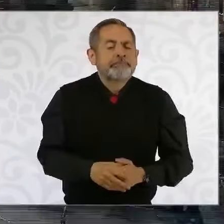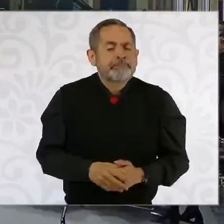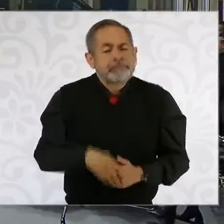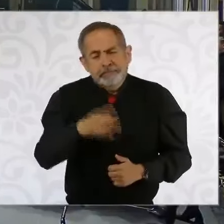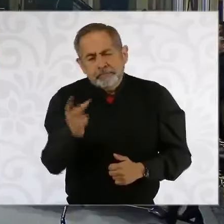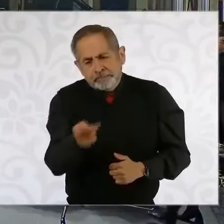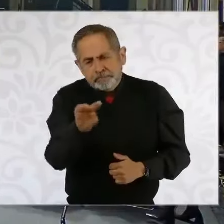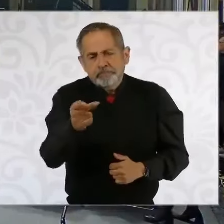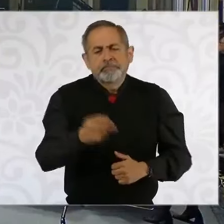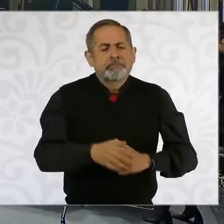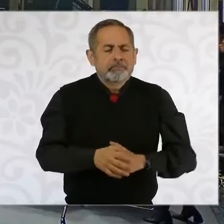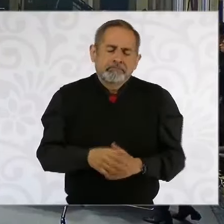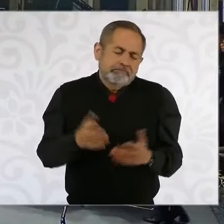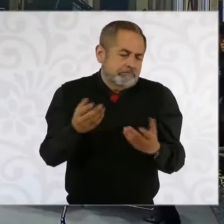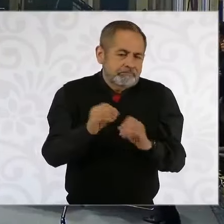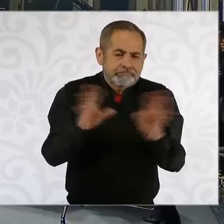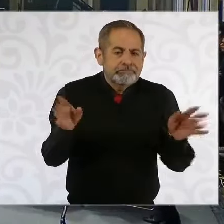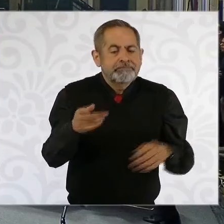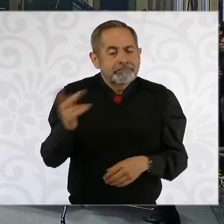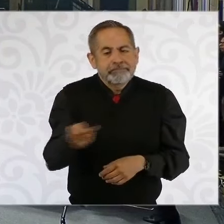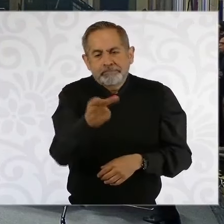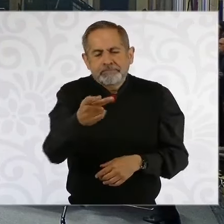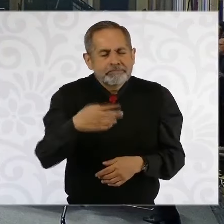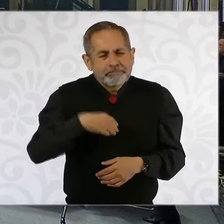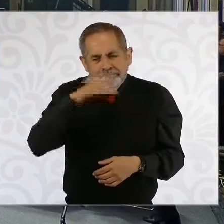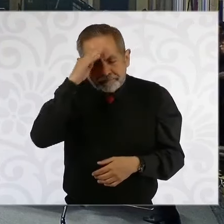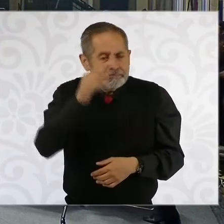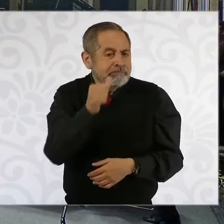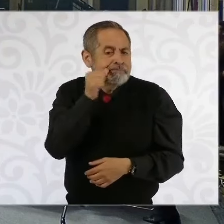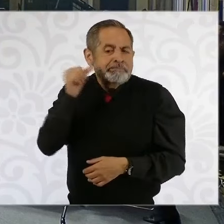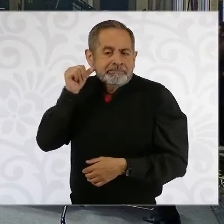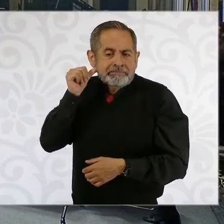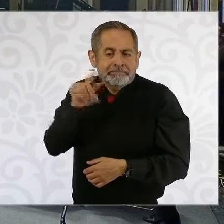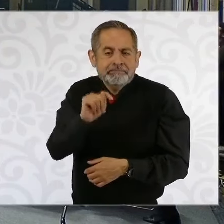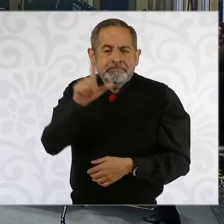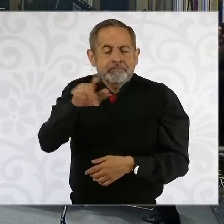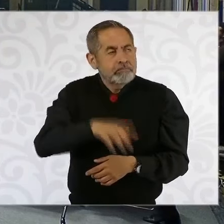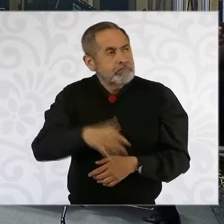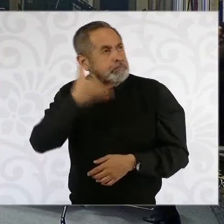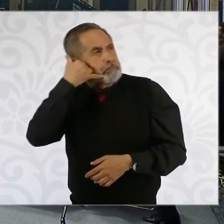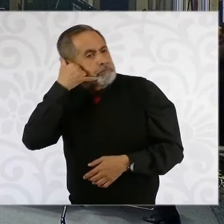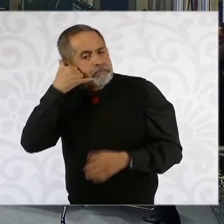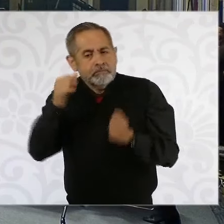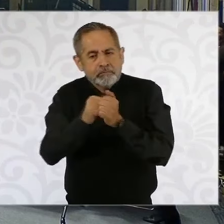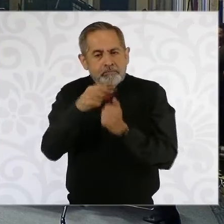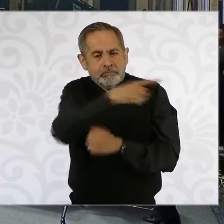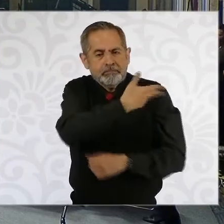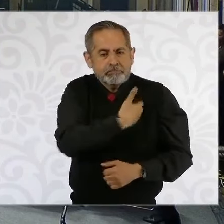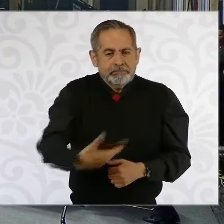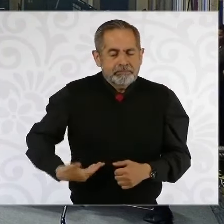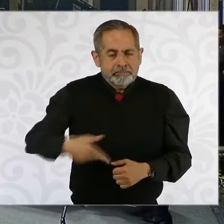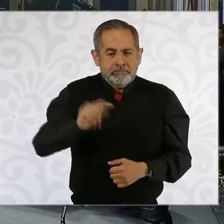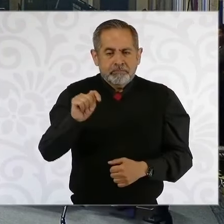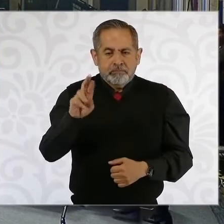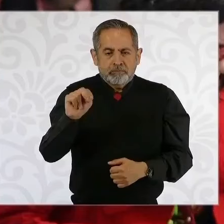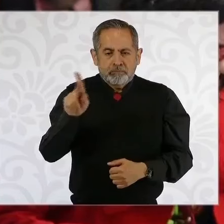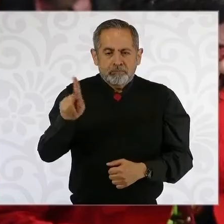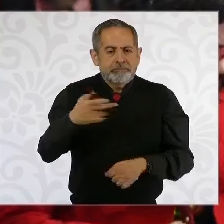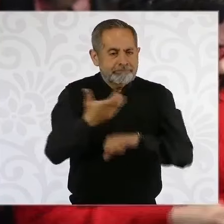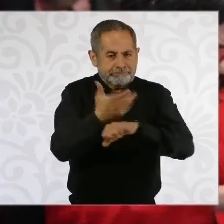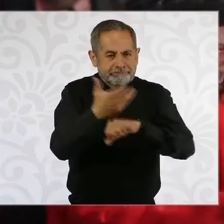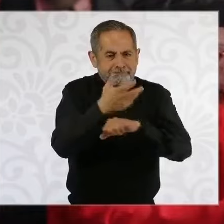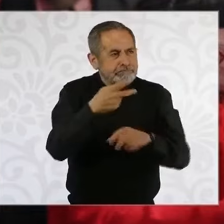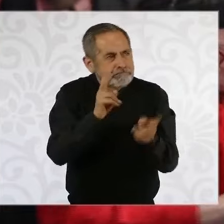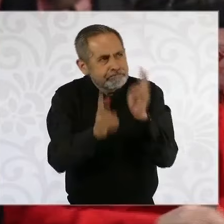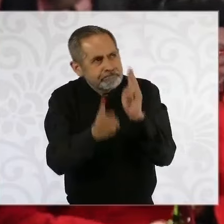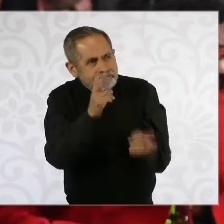Pregúntale, doctora, la pregunta obligada, ¿cómo le fue ayer con la llamada con el presidente Donald Trump?, ¿realmente qué fue lo